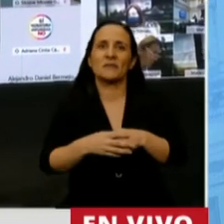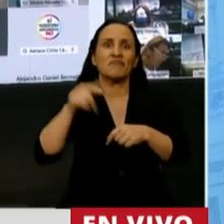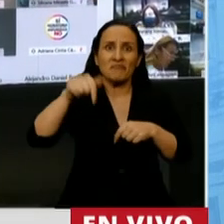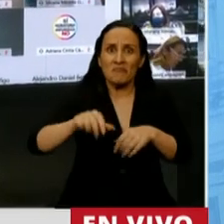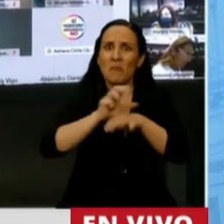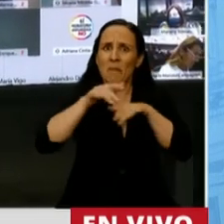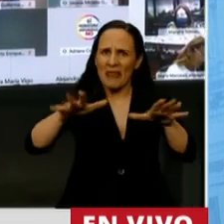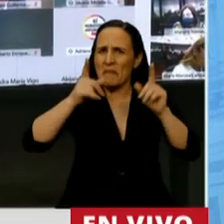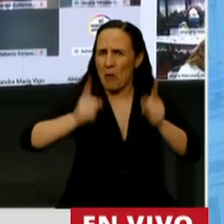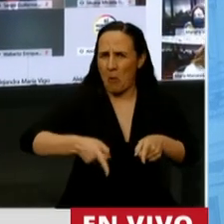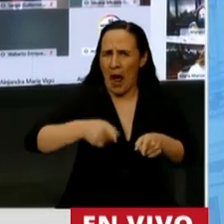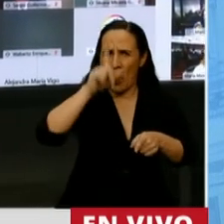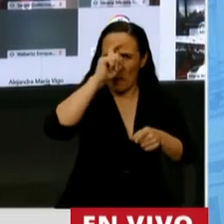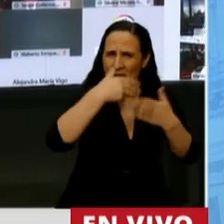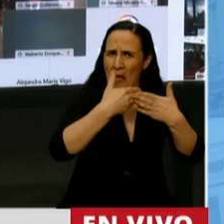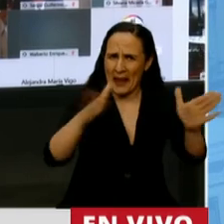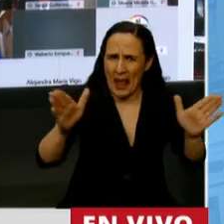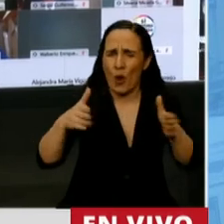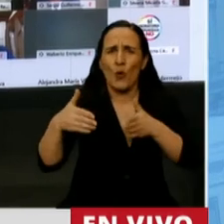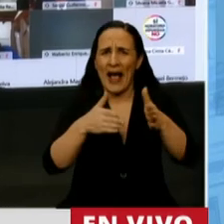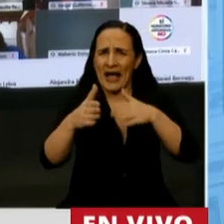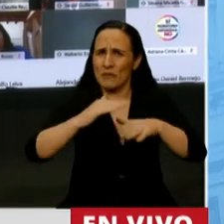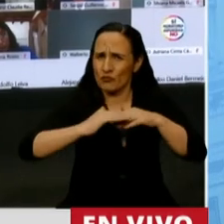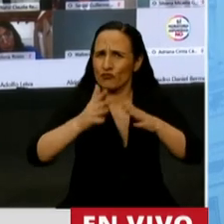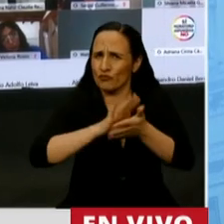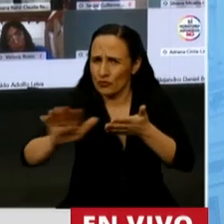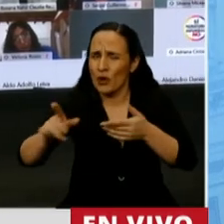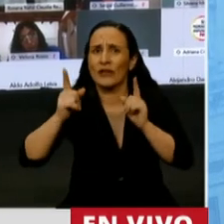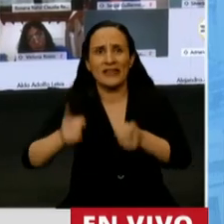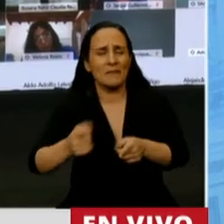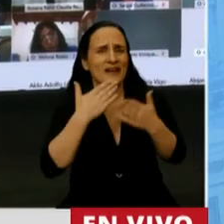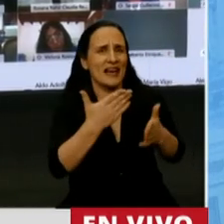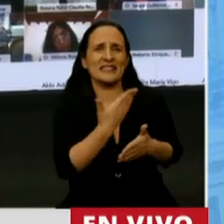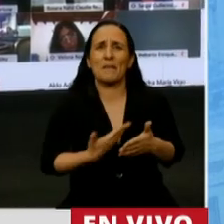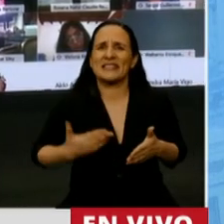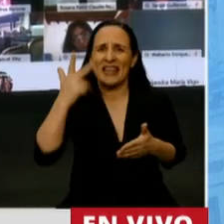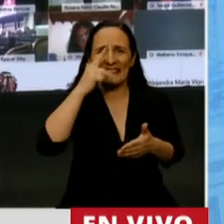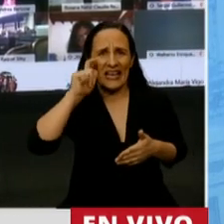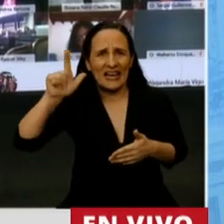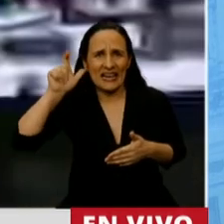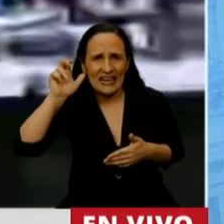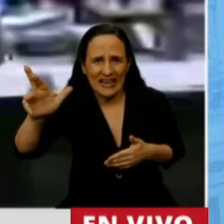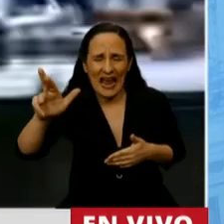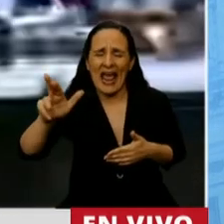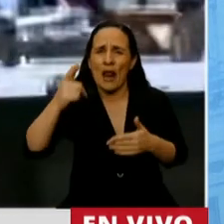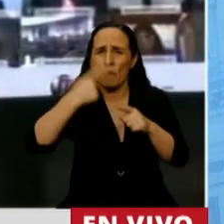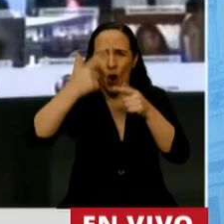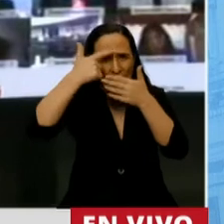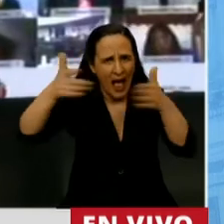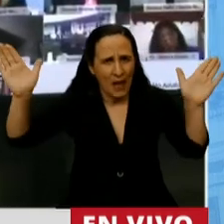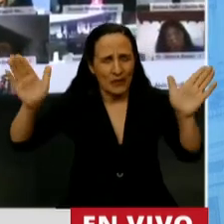hospitales, caminos y otras cuestiones, y también al presidente Carlos Heller por esa apertura que tiene. Espero,